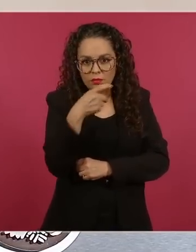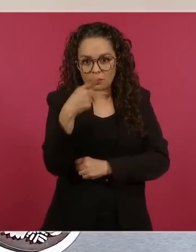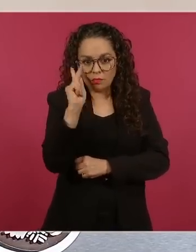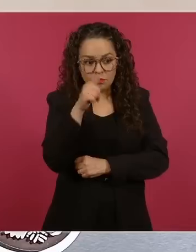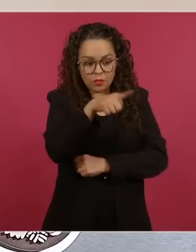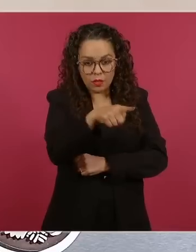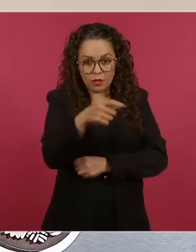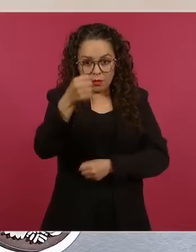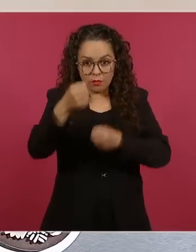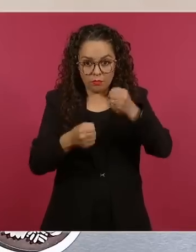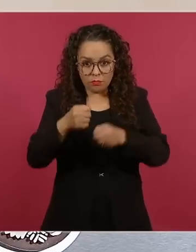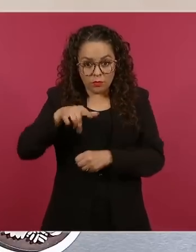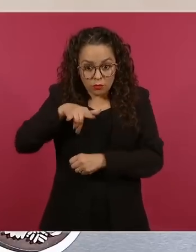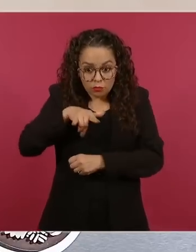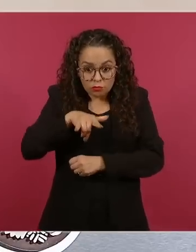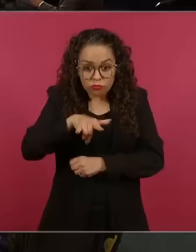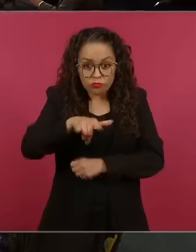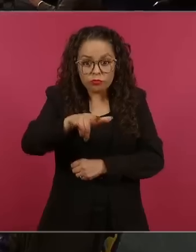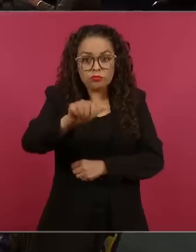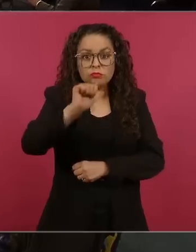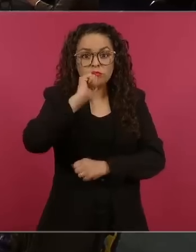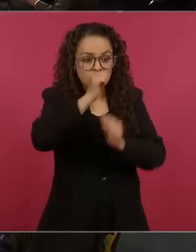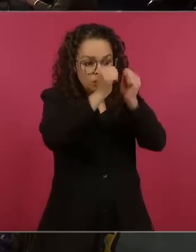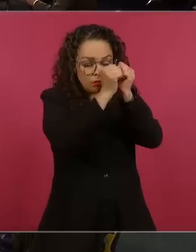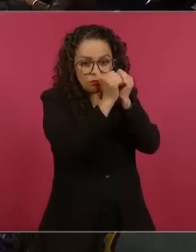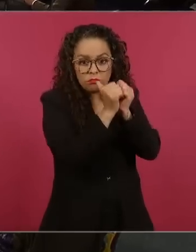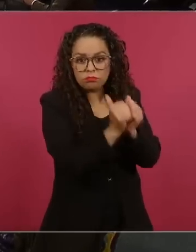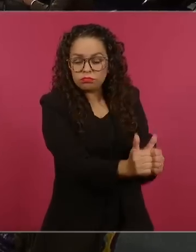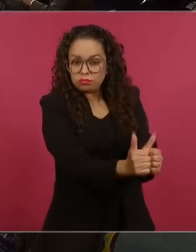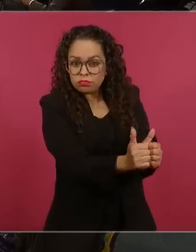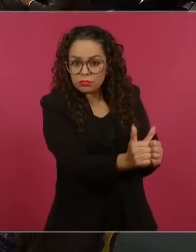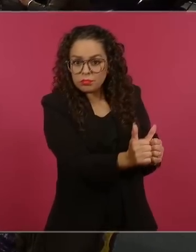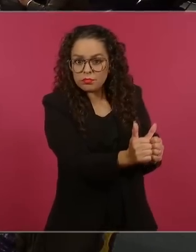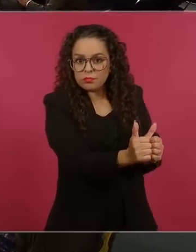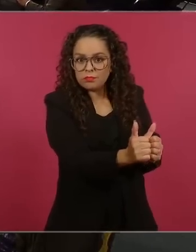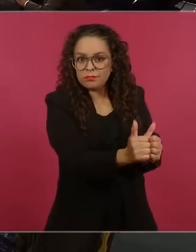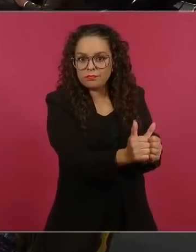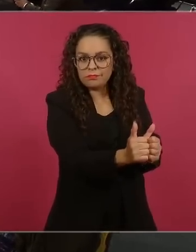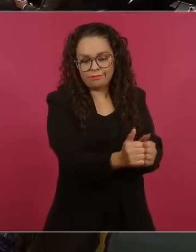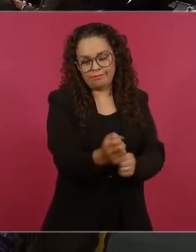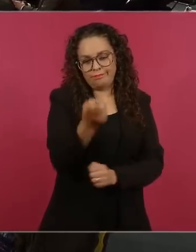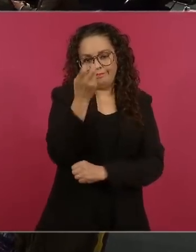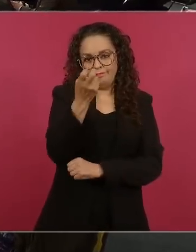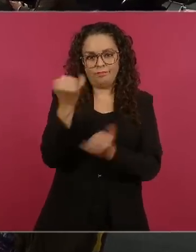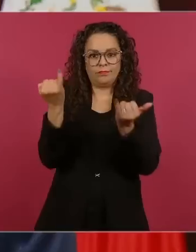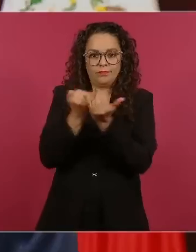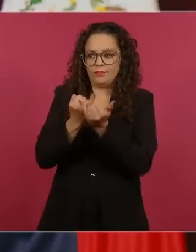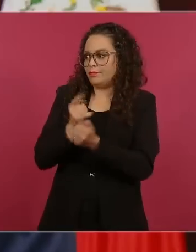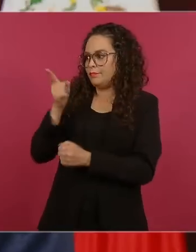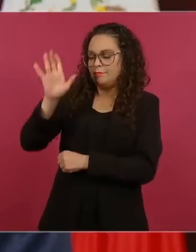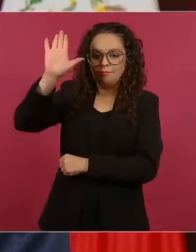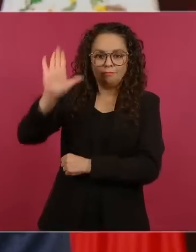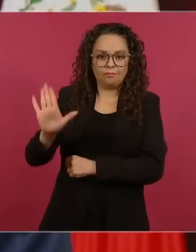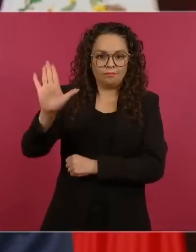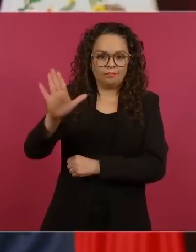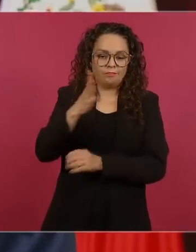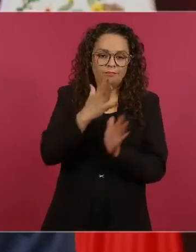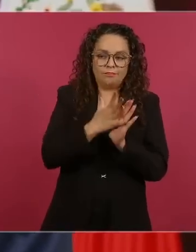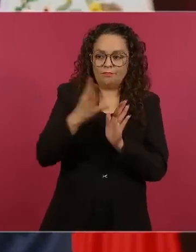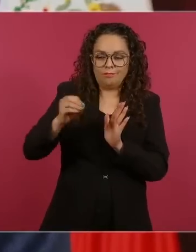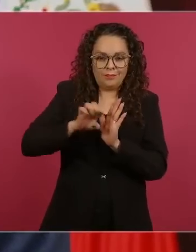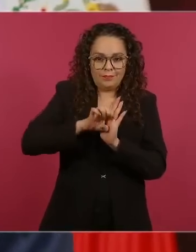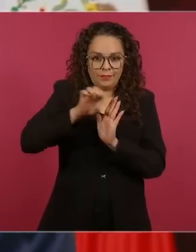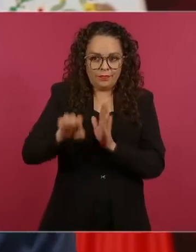Entonces, hay que buscar ahí el equilibrio, pero lo están haciendo bien los del Banco de México y hemos respetado la